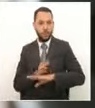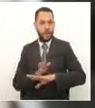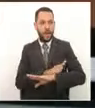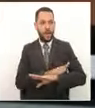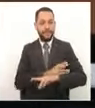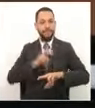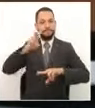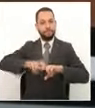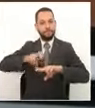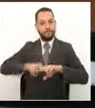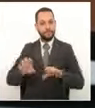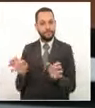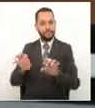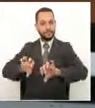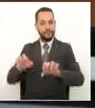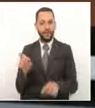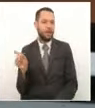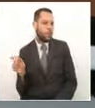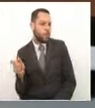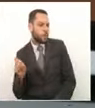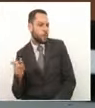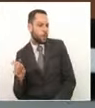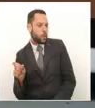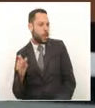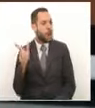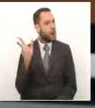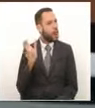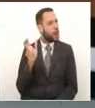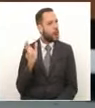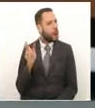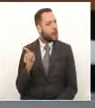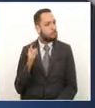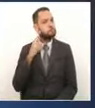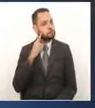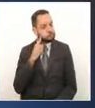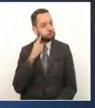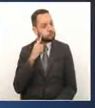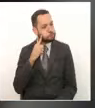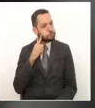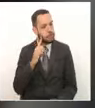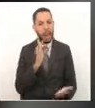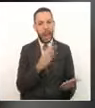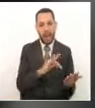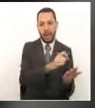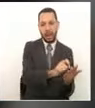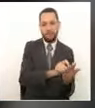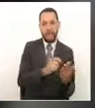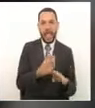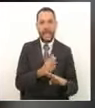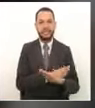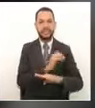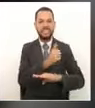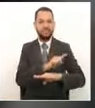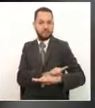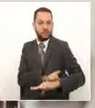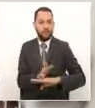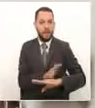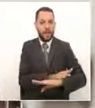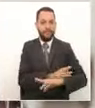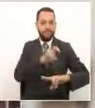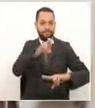escuchar sus clases, que es algo que siempre la profe Raquel le ha puesto de primero que 10 minutos antes de la hora de clase.